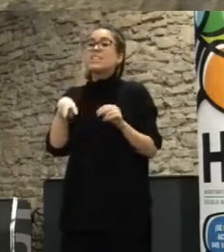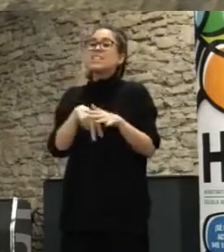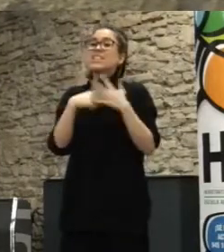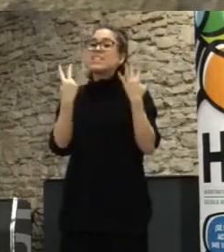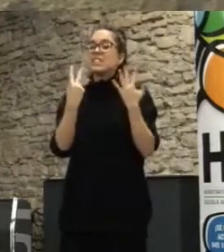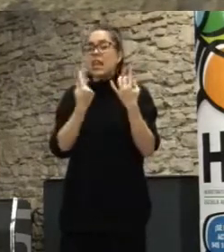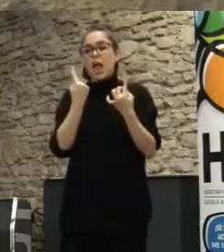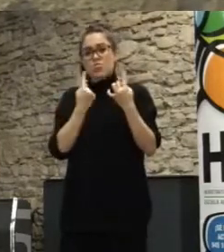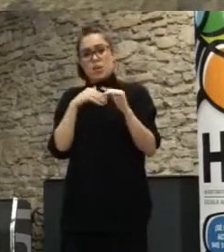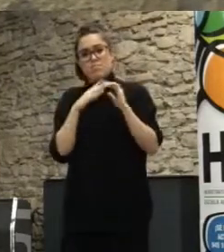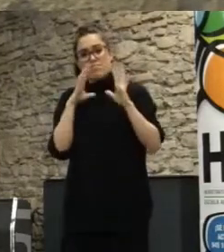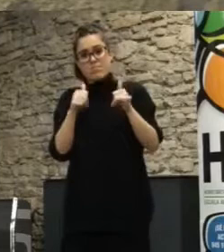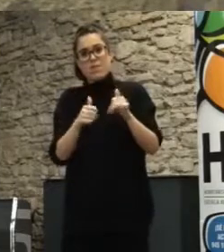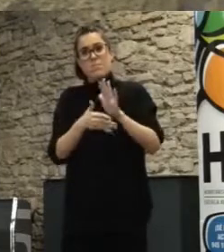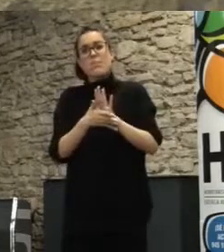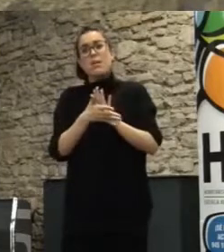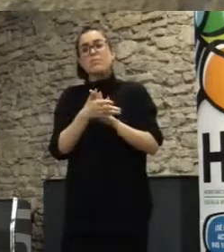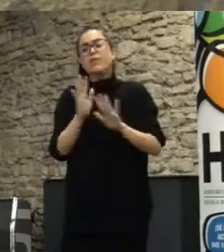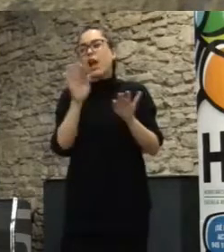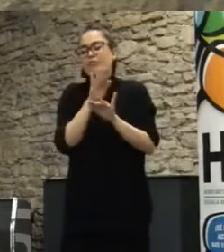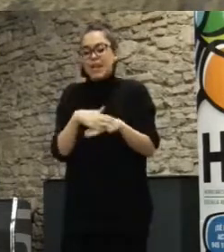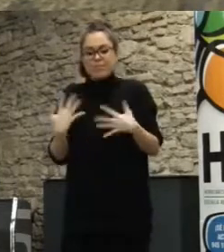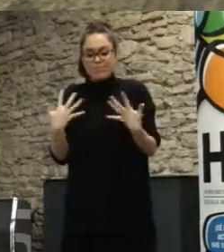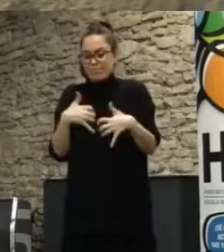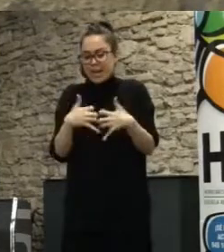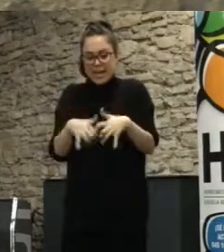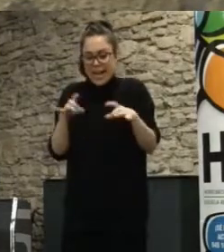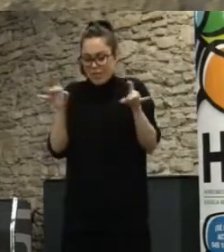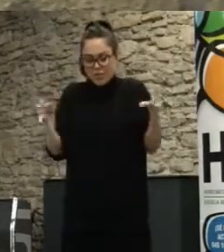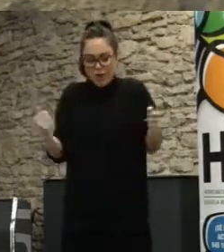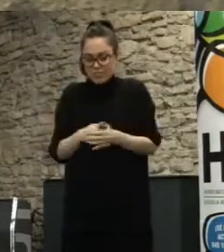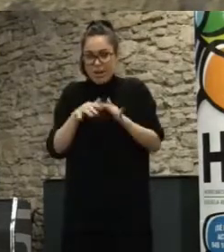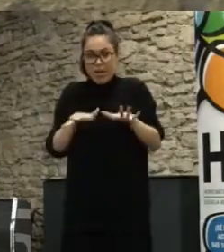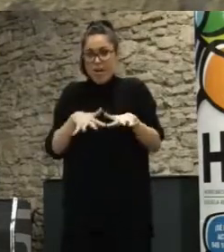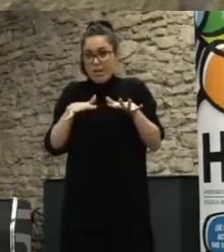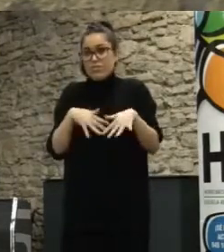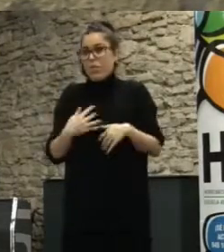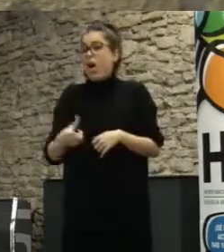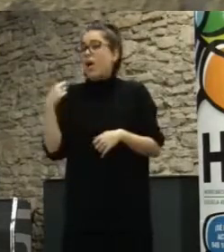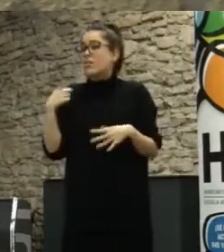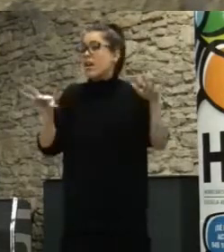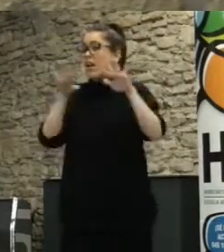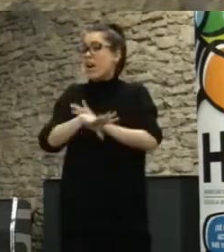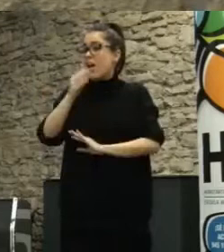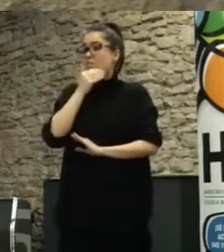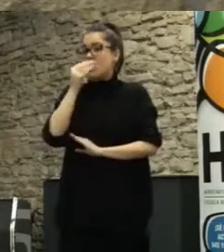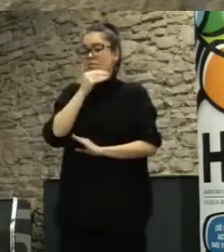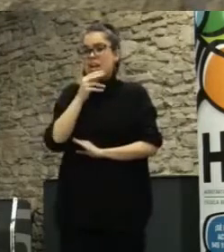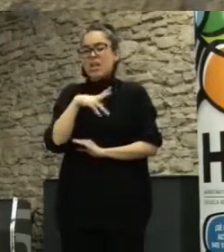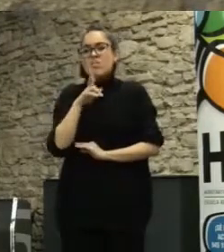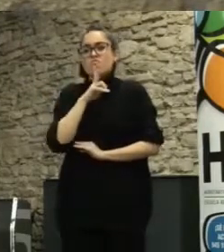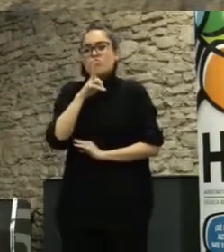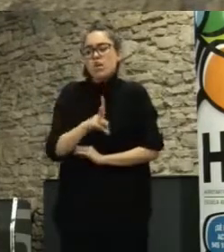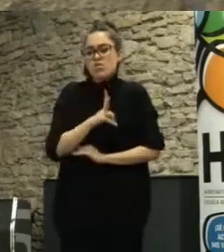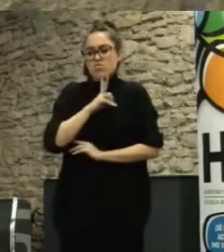están en marcha pero a veces el ritmo de la máquina es muy lento ayer en la cena se comentaba que hacerlo cada dos años te